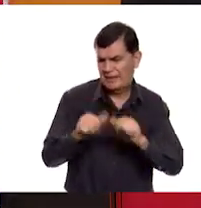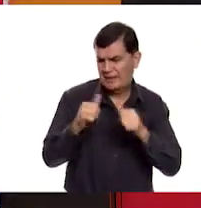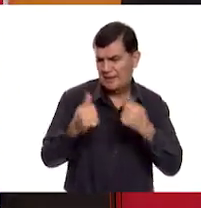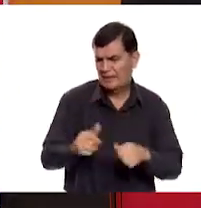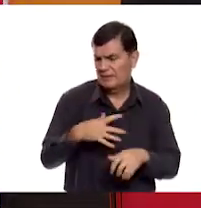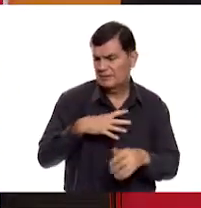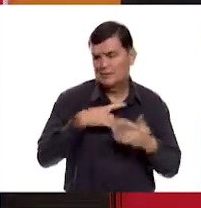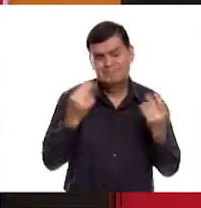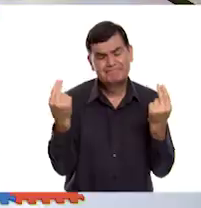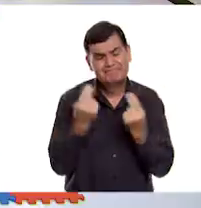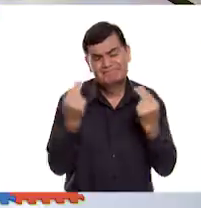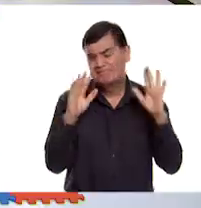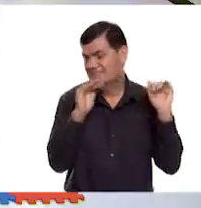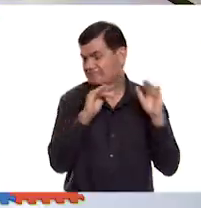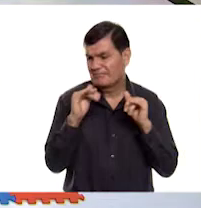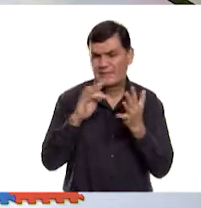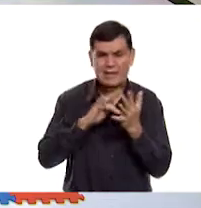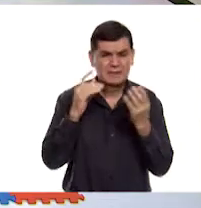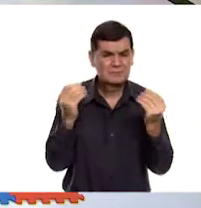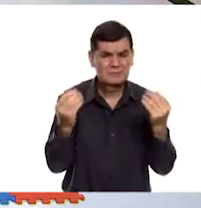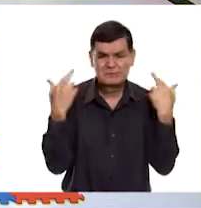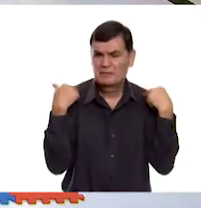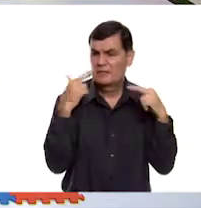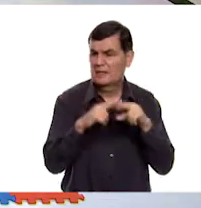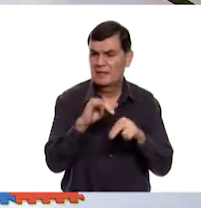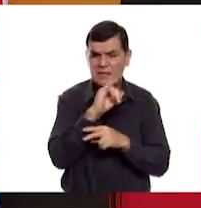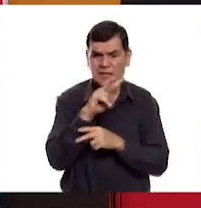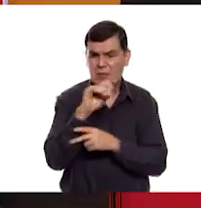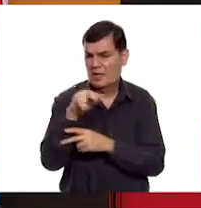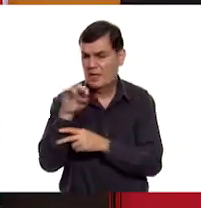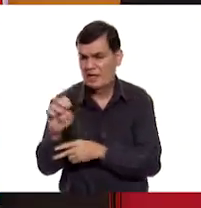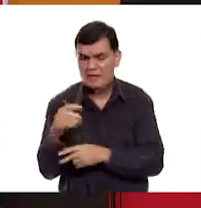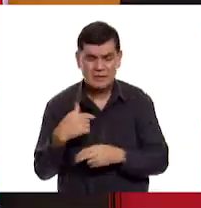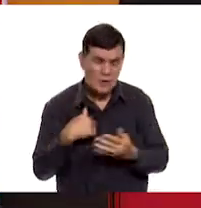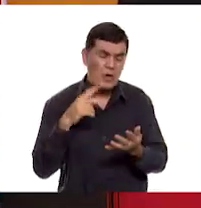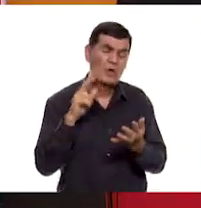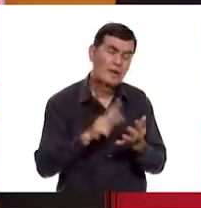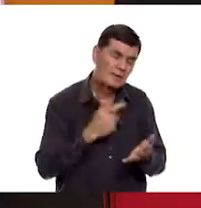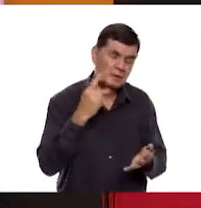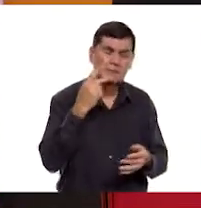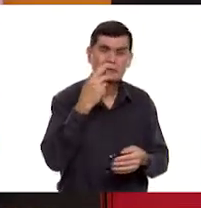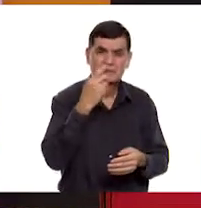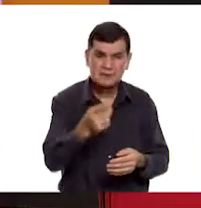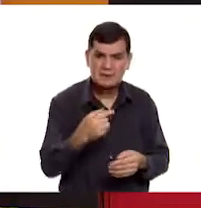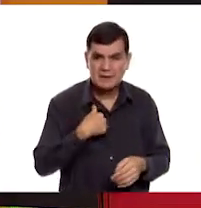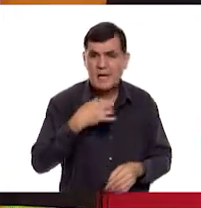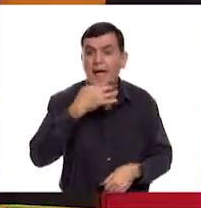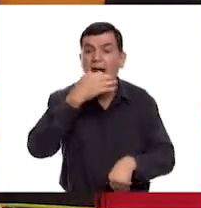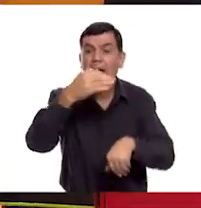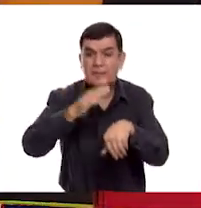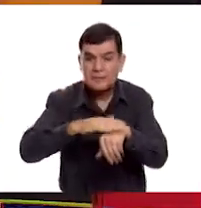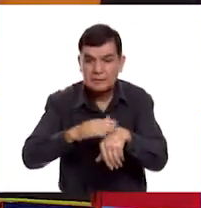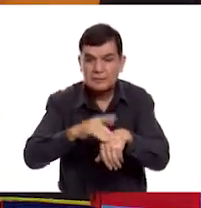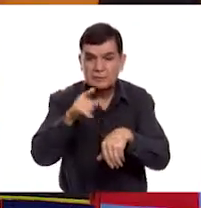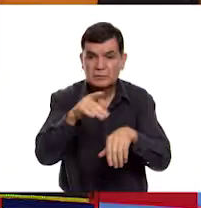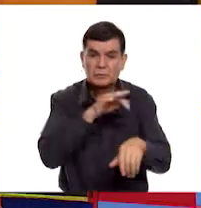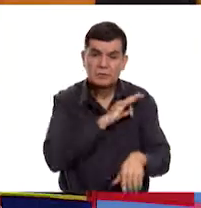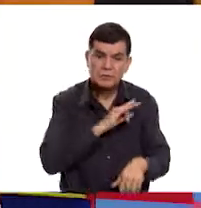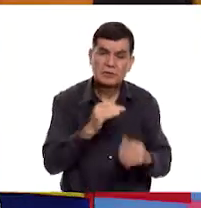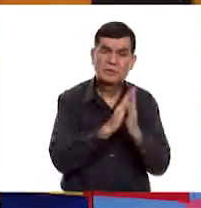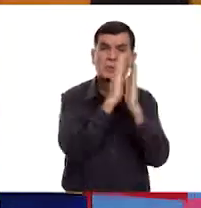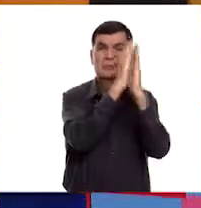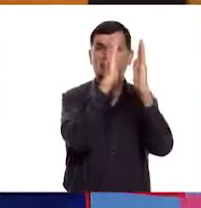Pues tenemos que despedirnos. Muchísimas gracias, maestra Ivonne. Y bueno, una vez más, te recuerdo que si te es posible,